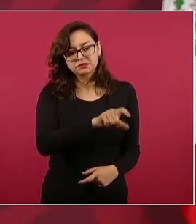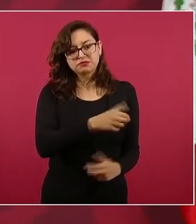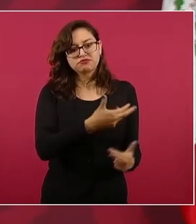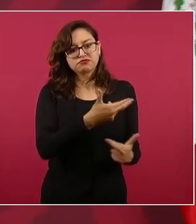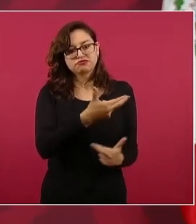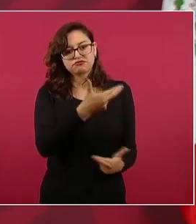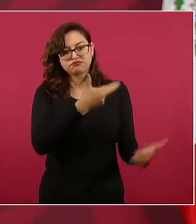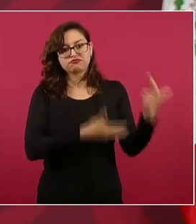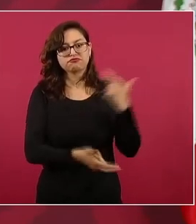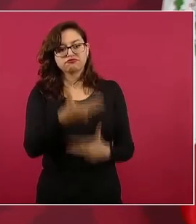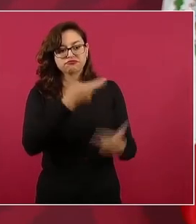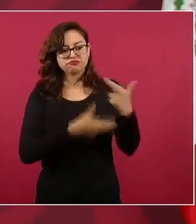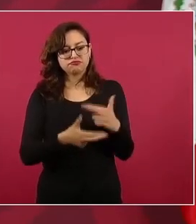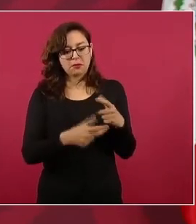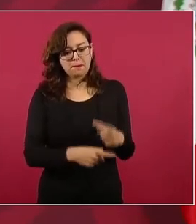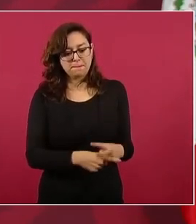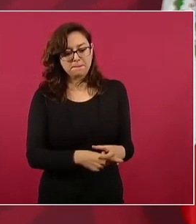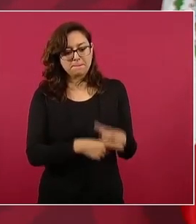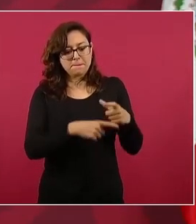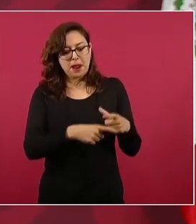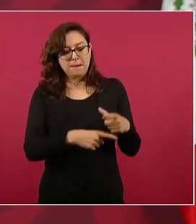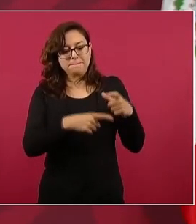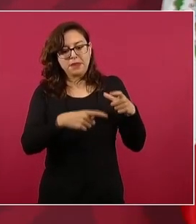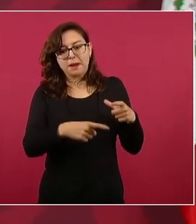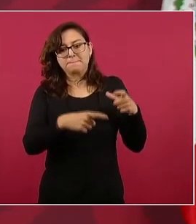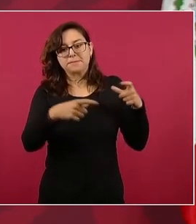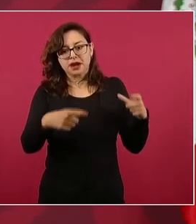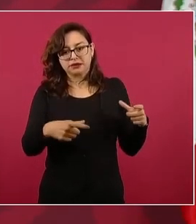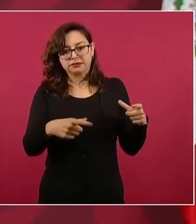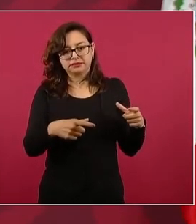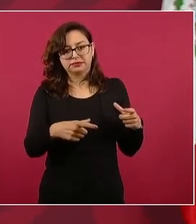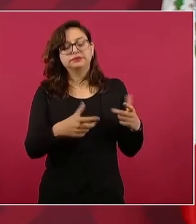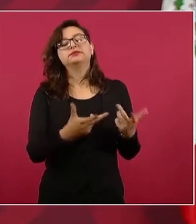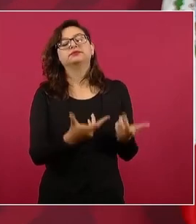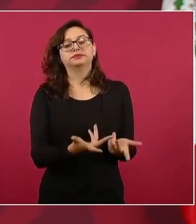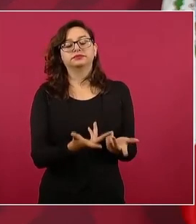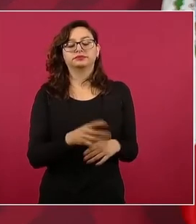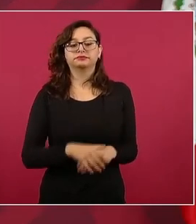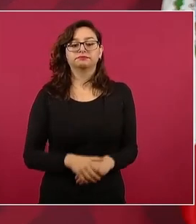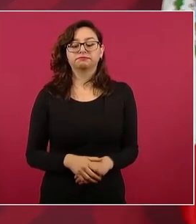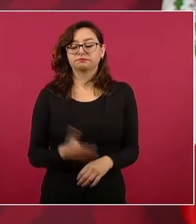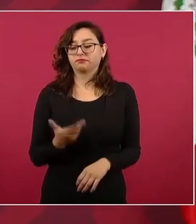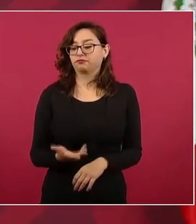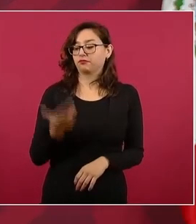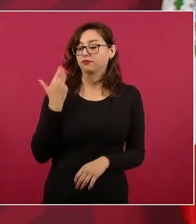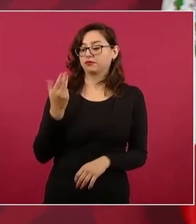cuando llegamos nosotros eran pocos los países